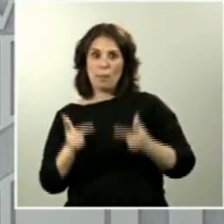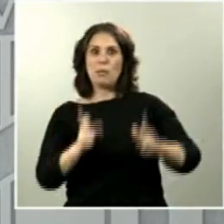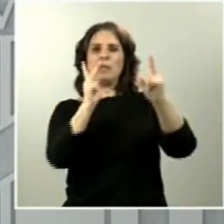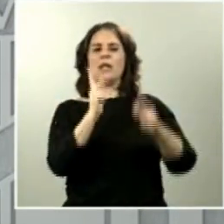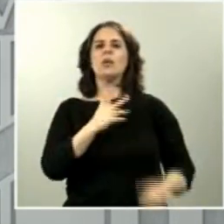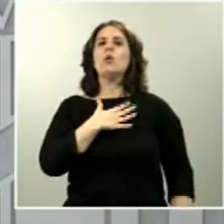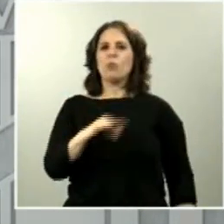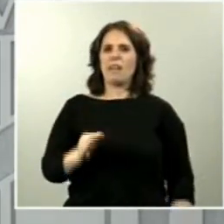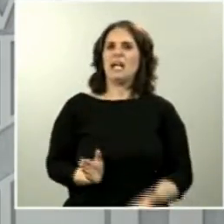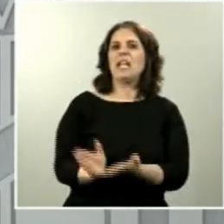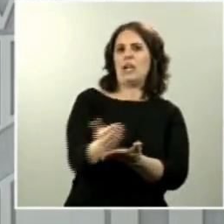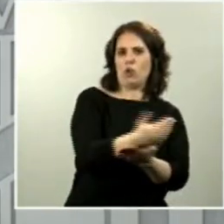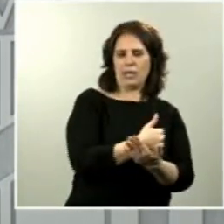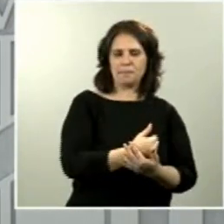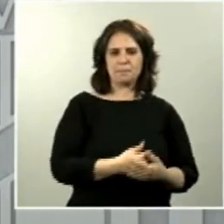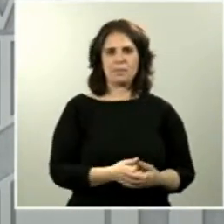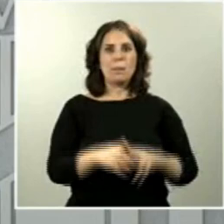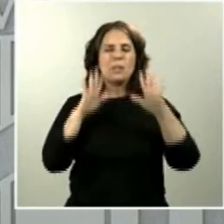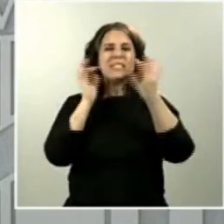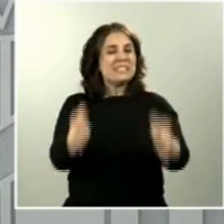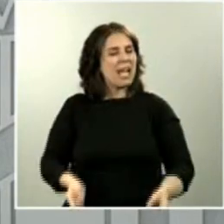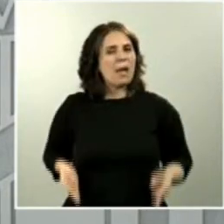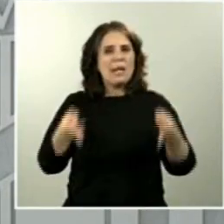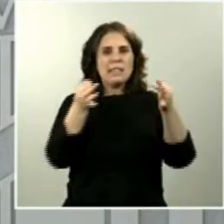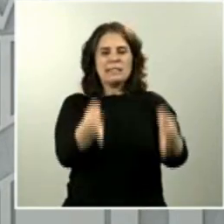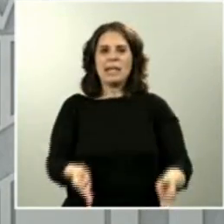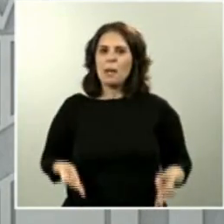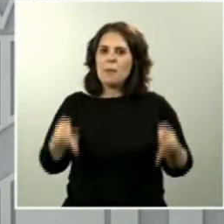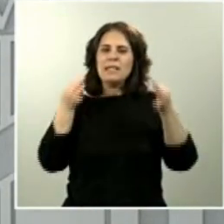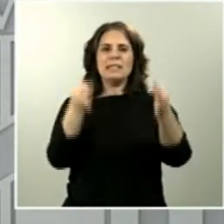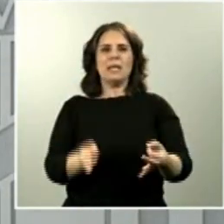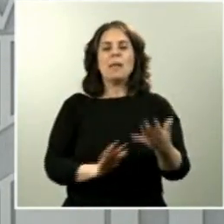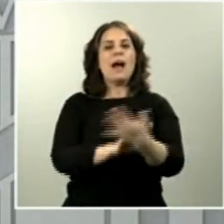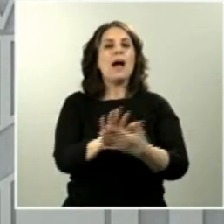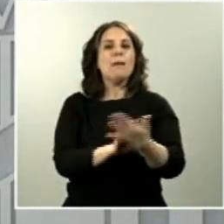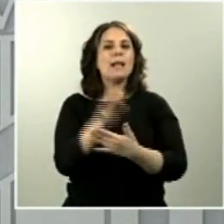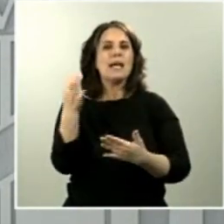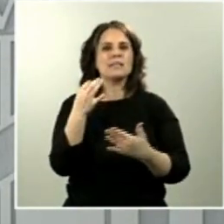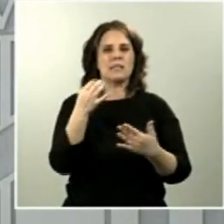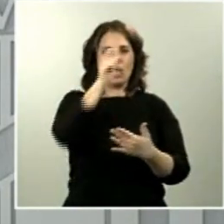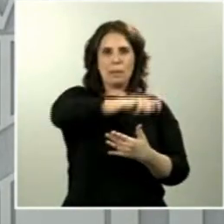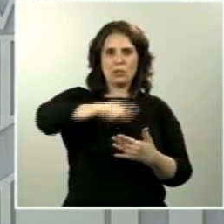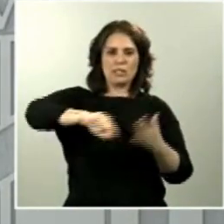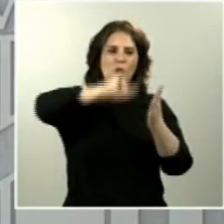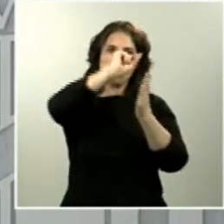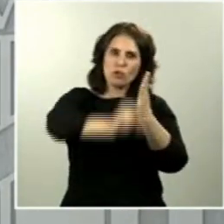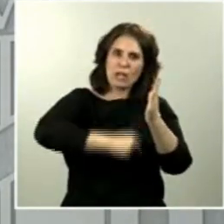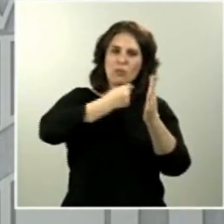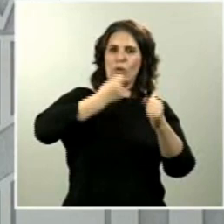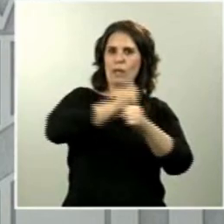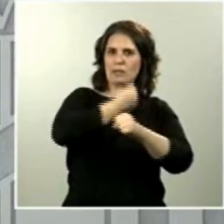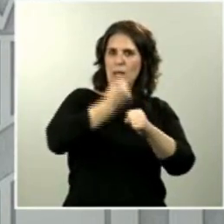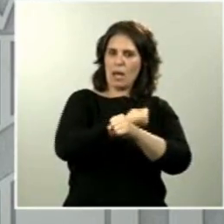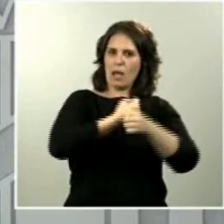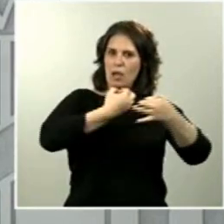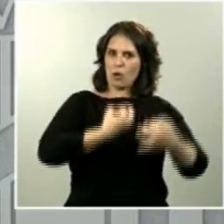productos. Pero nos referimos siempre a todas aquellas personas que tienen un contrato de trabajo regular o que se encuentran en nuestro país de forma